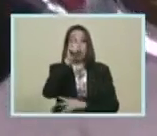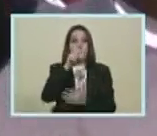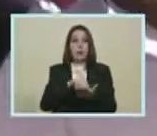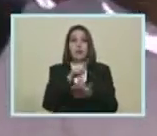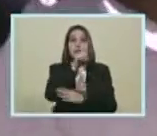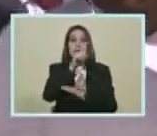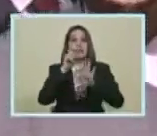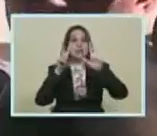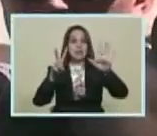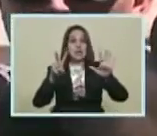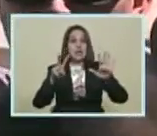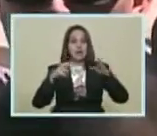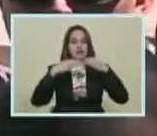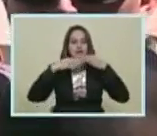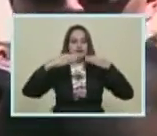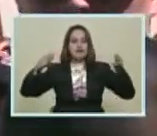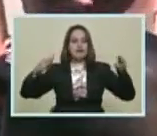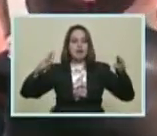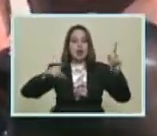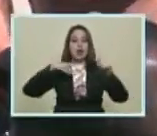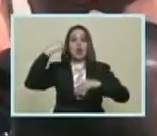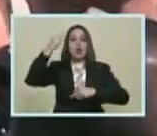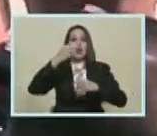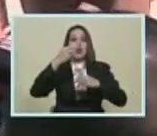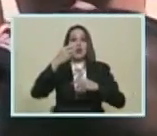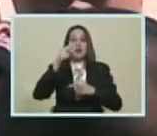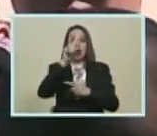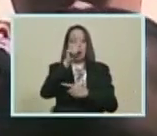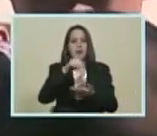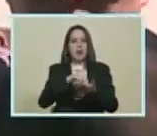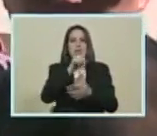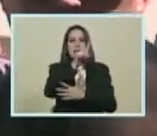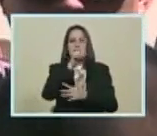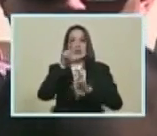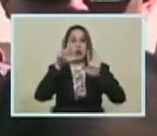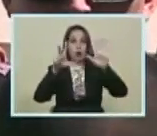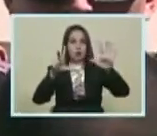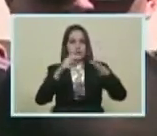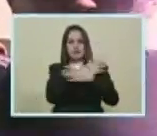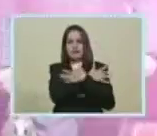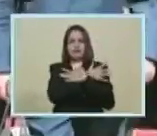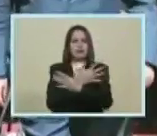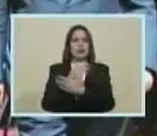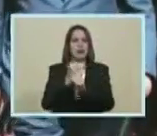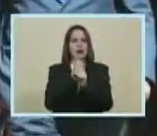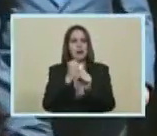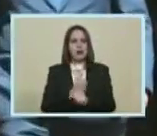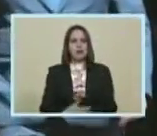Para abrirle Los brazos Un 2018 De ventura De prosperidad De trabajo